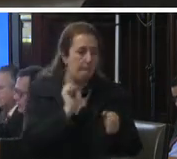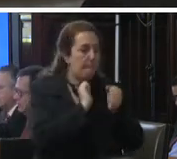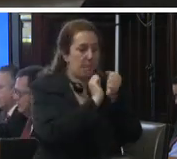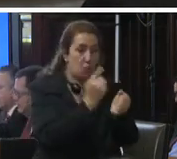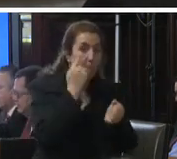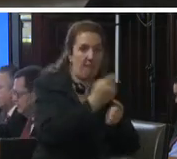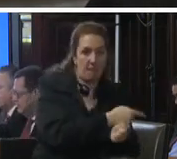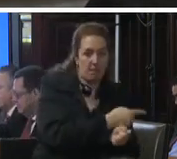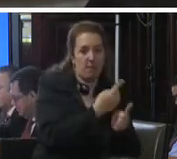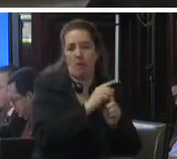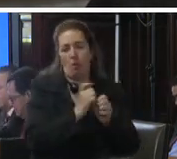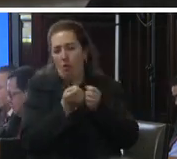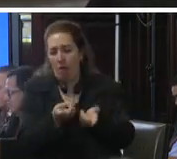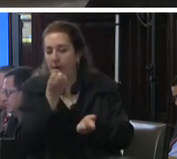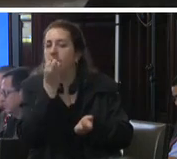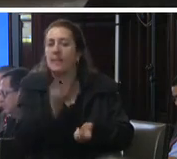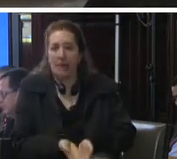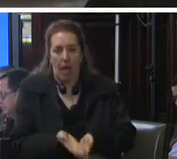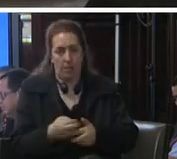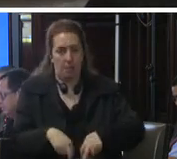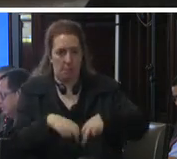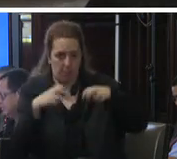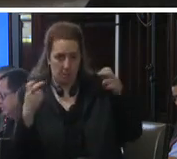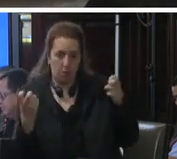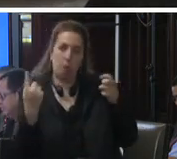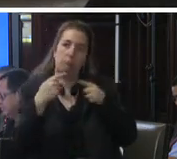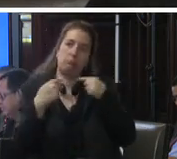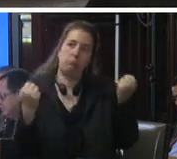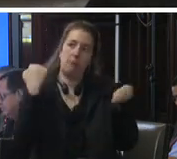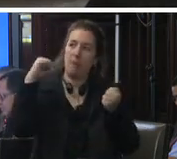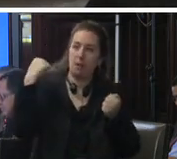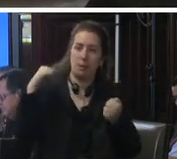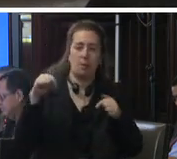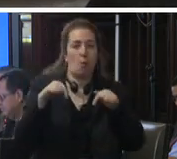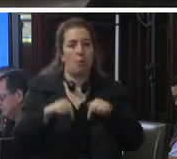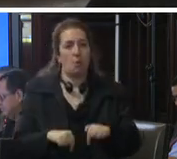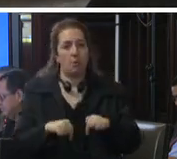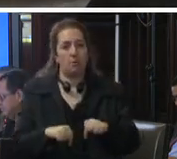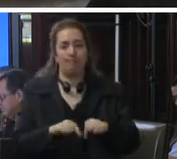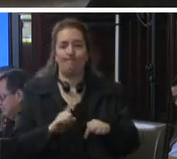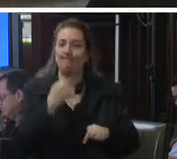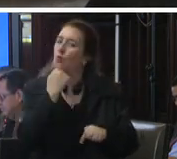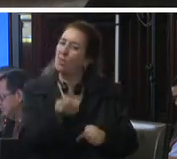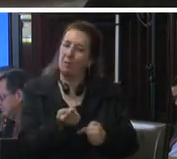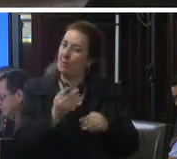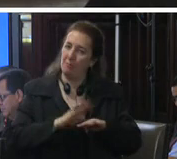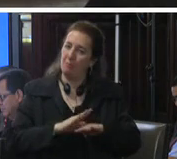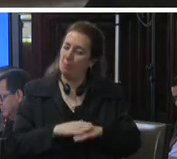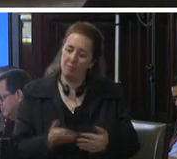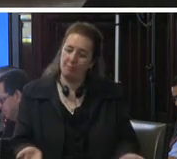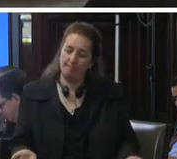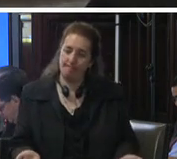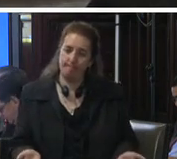le otorga mayores ventajas a la investigación de hechos delictivos cuando éste es ineficaz de origen desde el